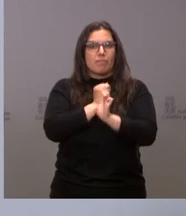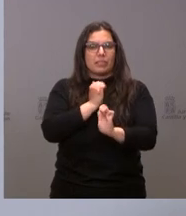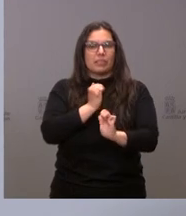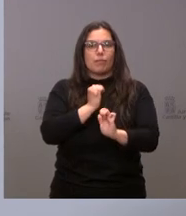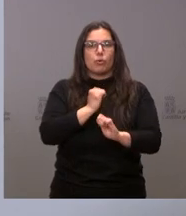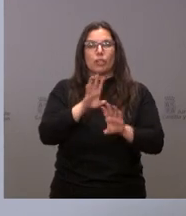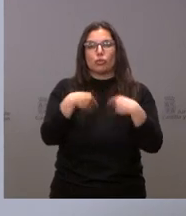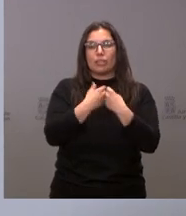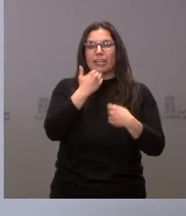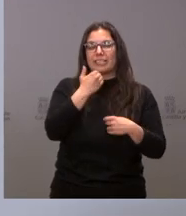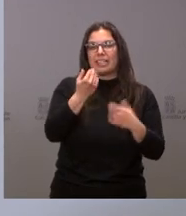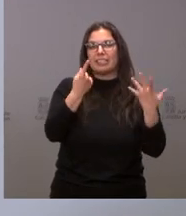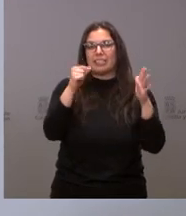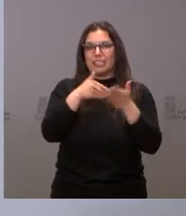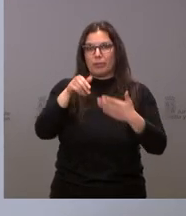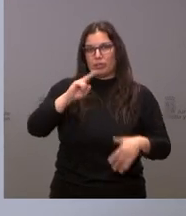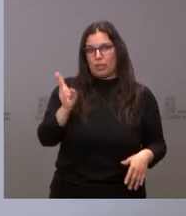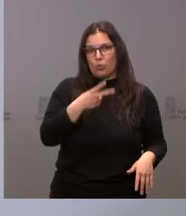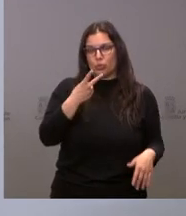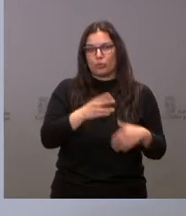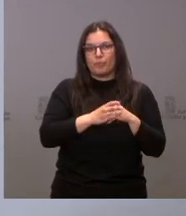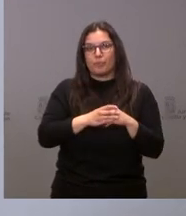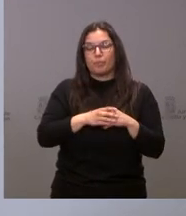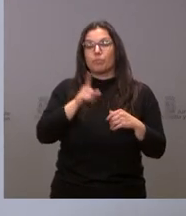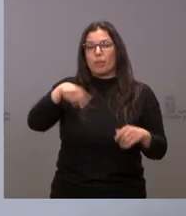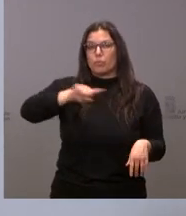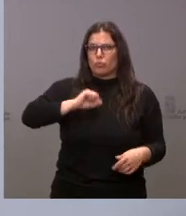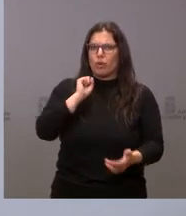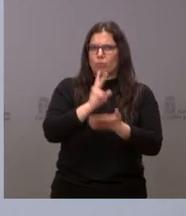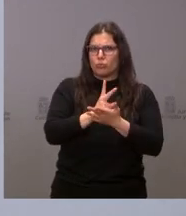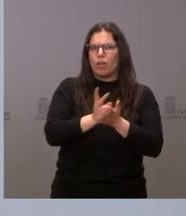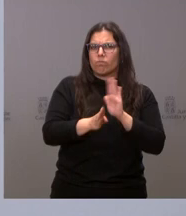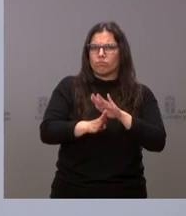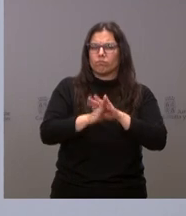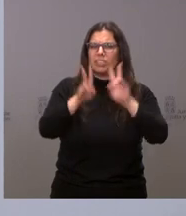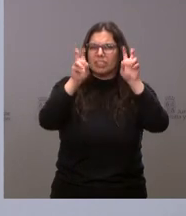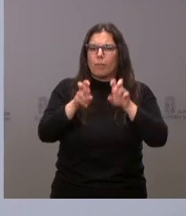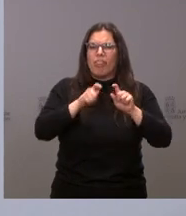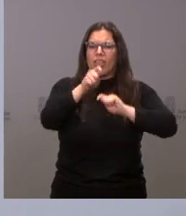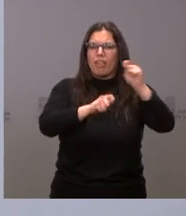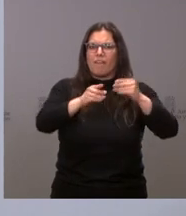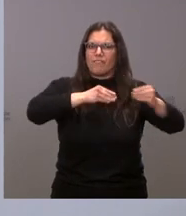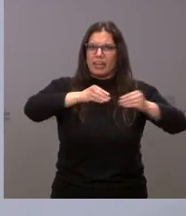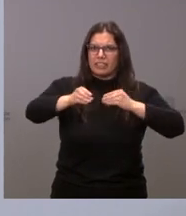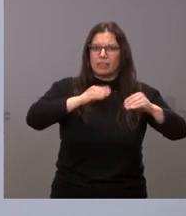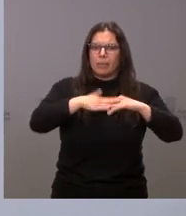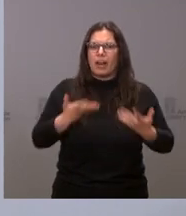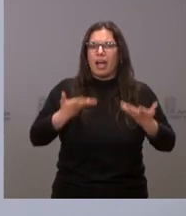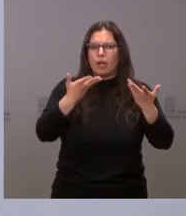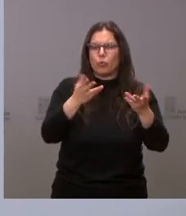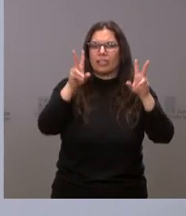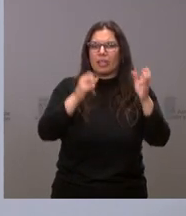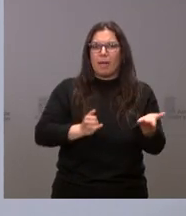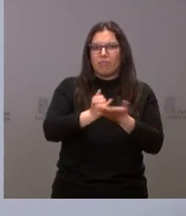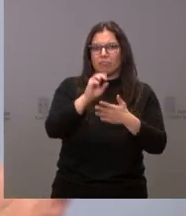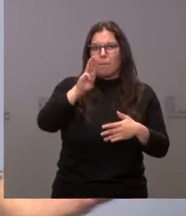de casi 60 millones de euros. Vamos a seguir apostando por la flexibilización de las ayudas de la PAC y